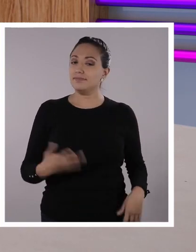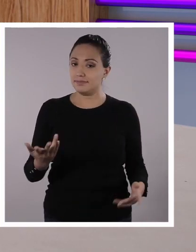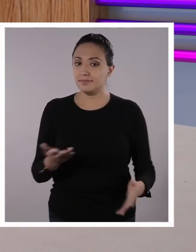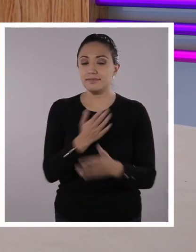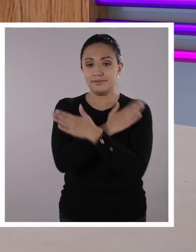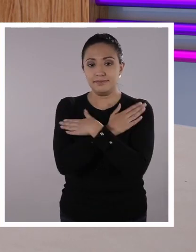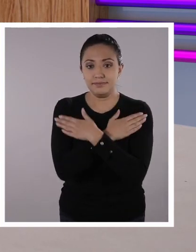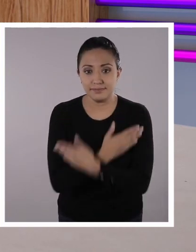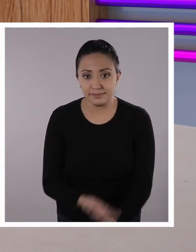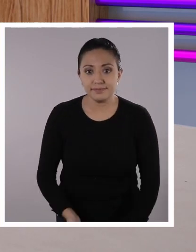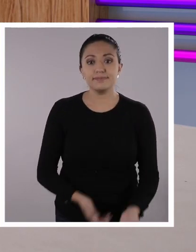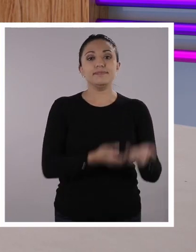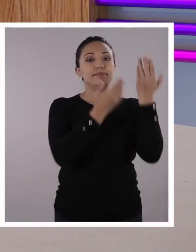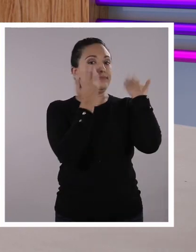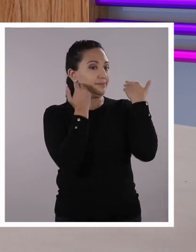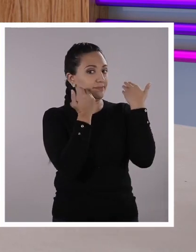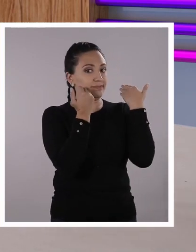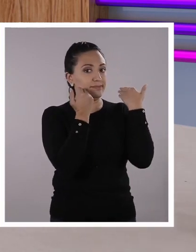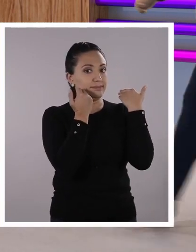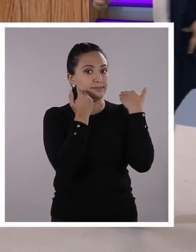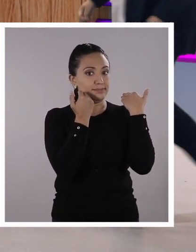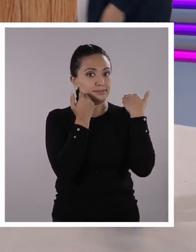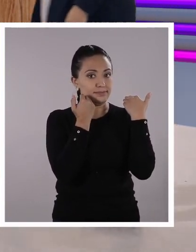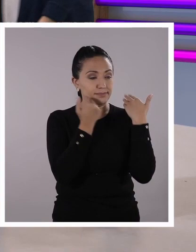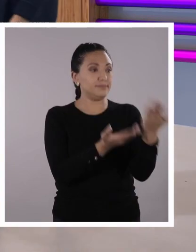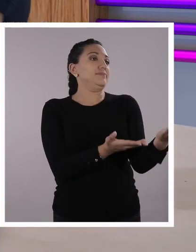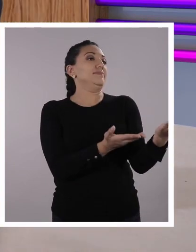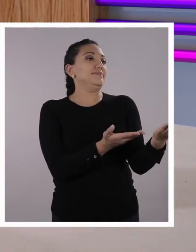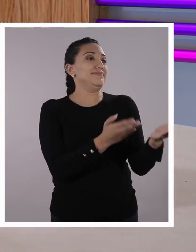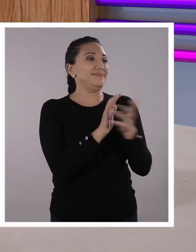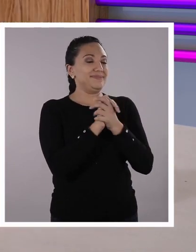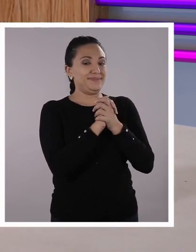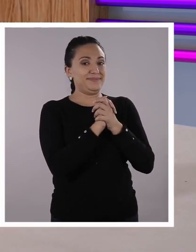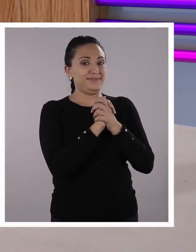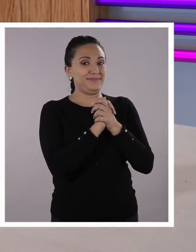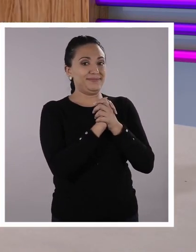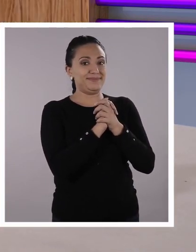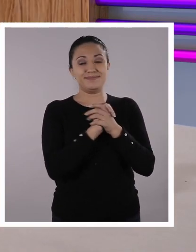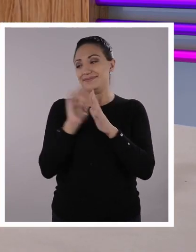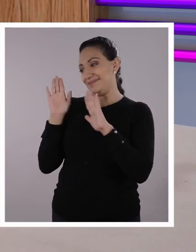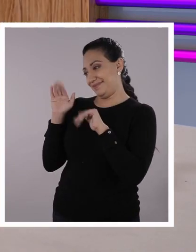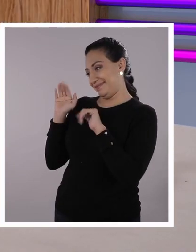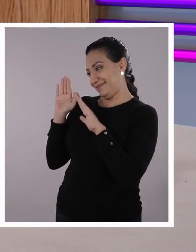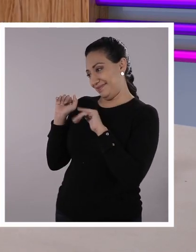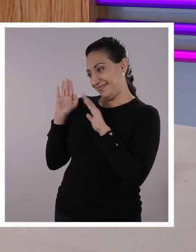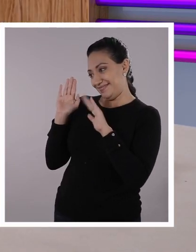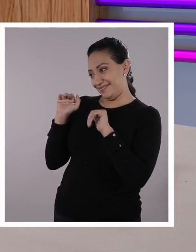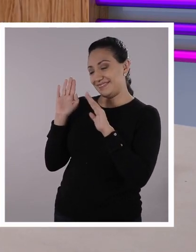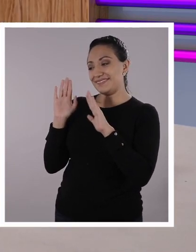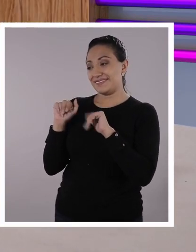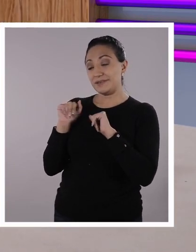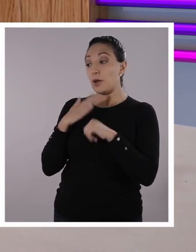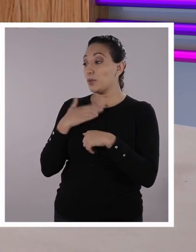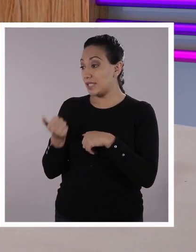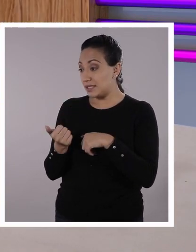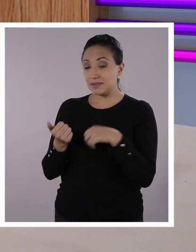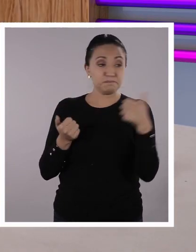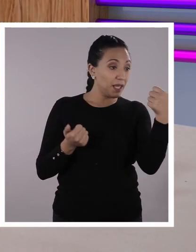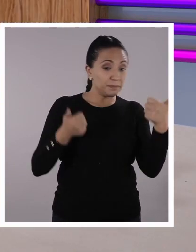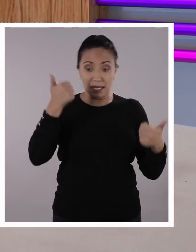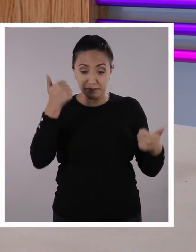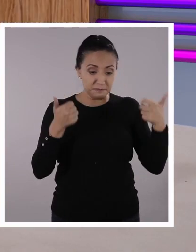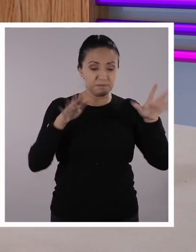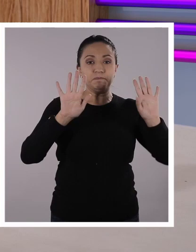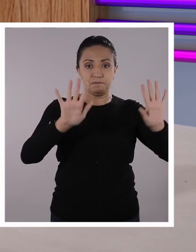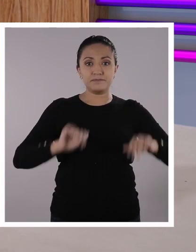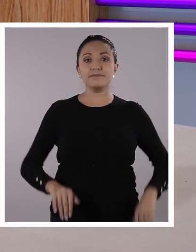bienvenida al personaje principal, la profe Gaby. Hola, Santi. Hola, Gaby. ¿Cómo estás? Muy bien. ¿Tú? Muy bien, muy bien.